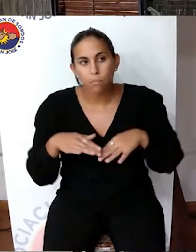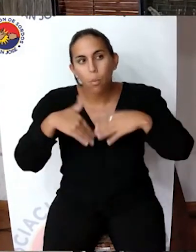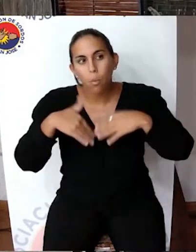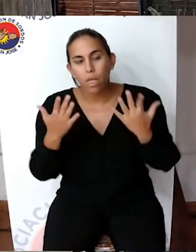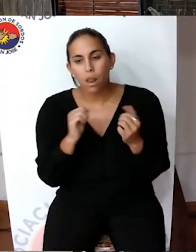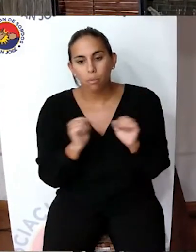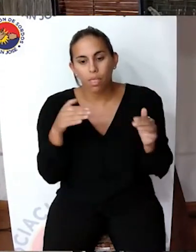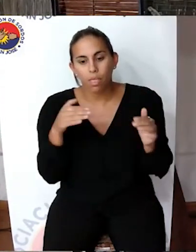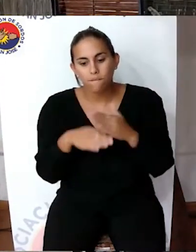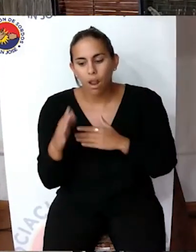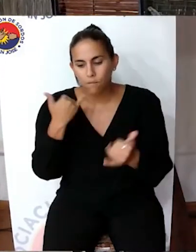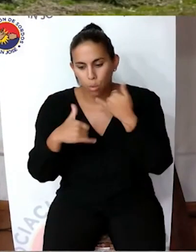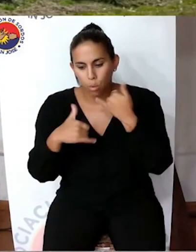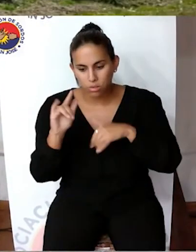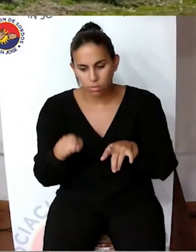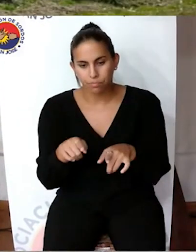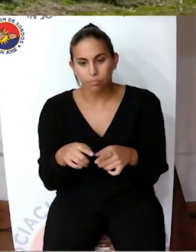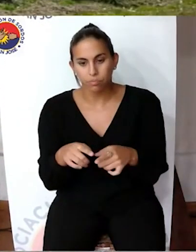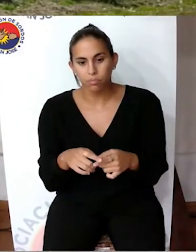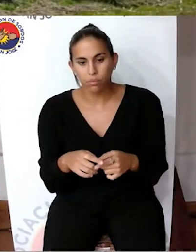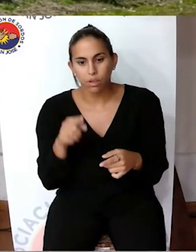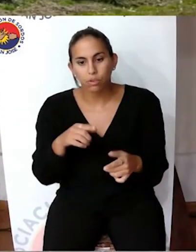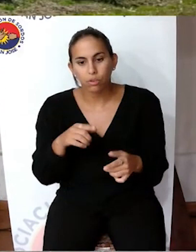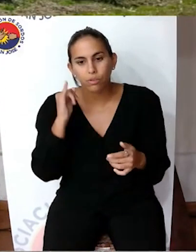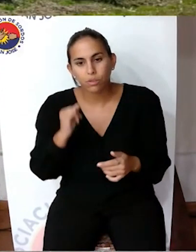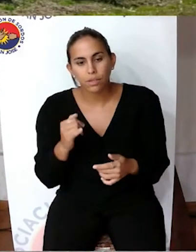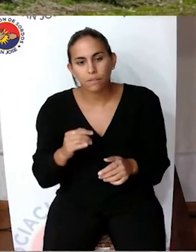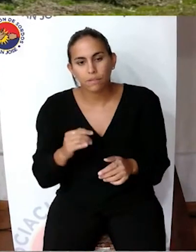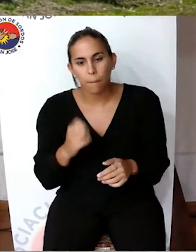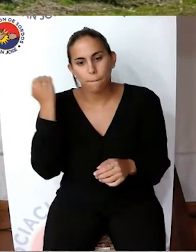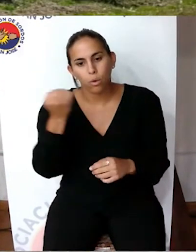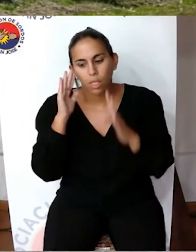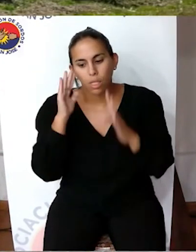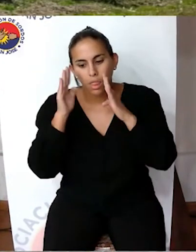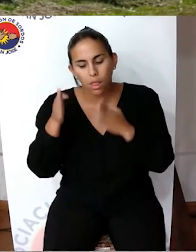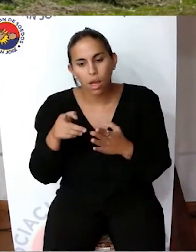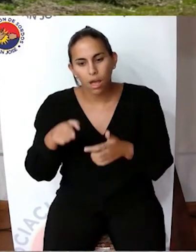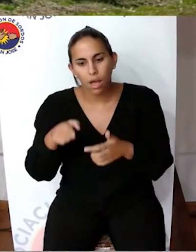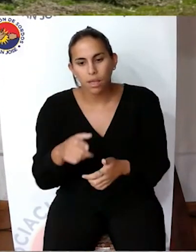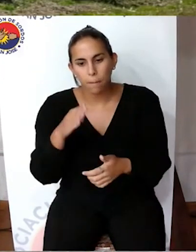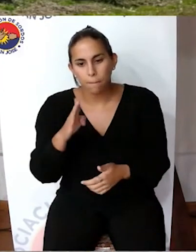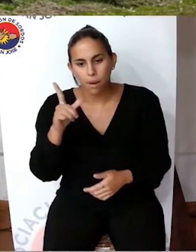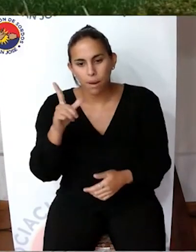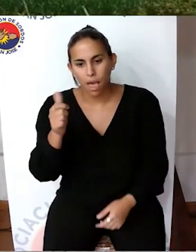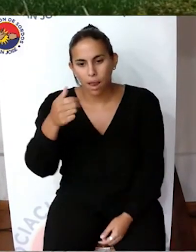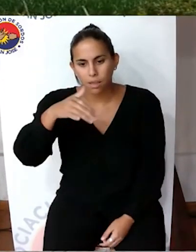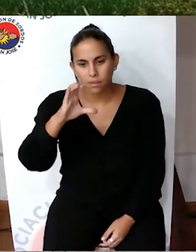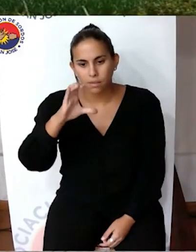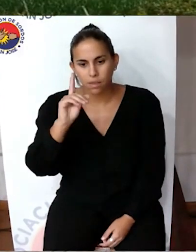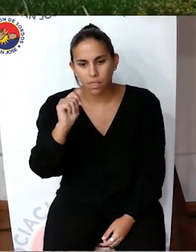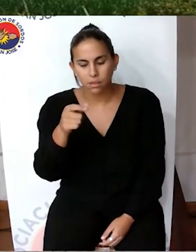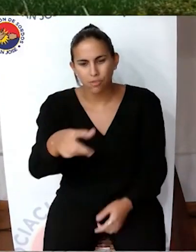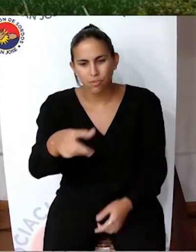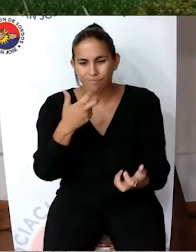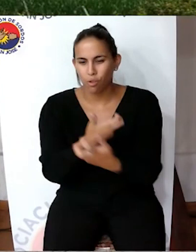puede acceder a la información al respecto. En lo que sí voy a hacer énfasis es en que los plaguicidas son sustancias potencialmente